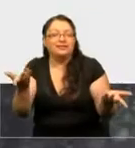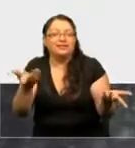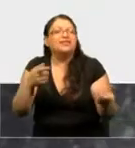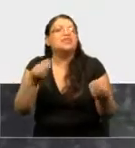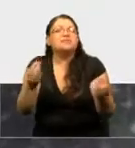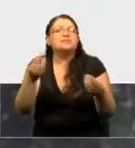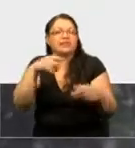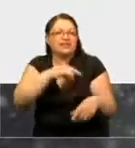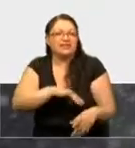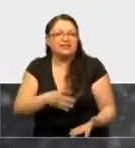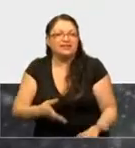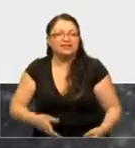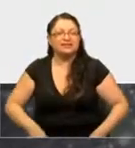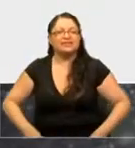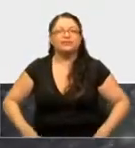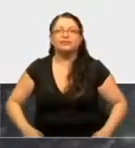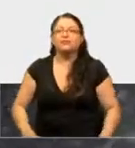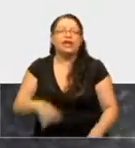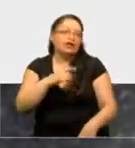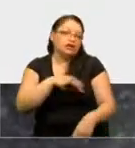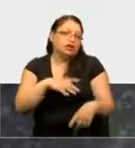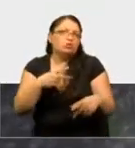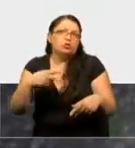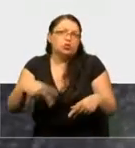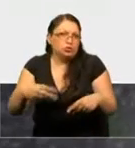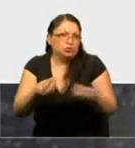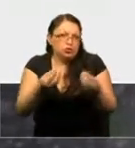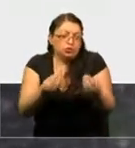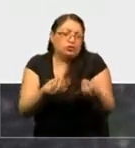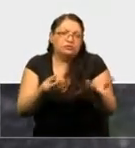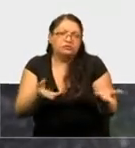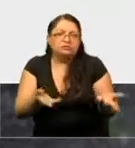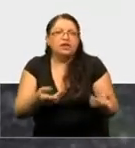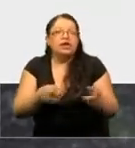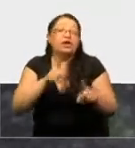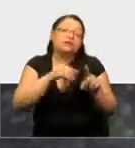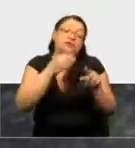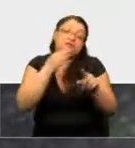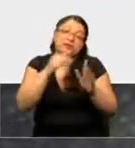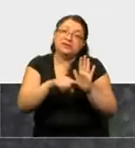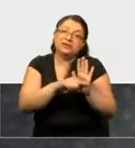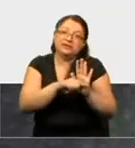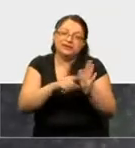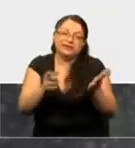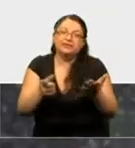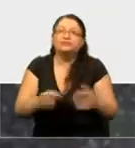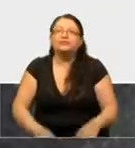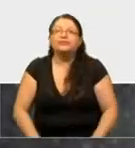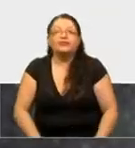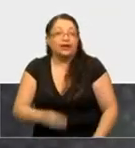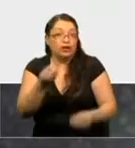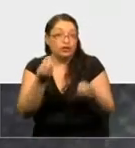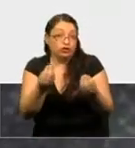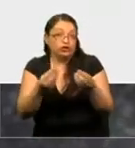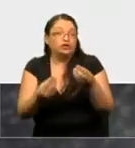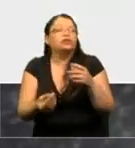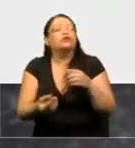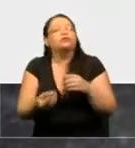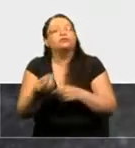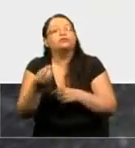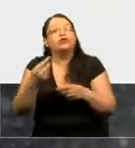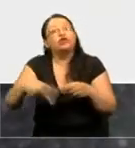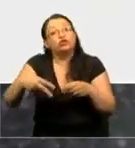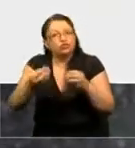En Chile hay buenas noticias y hay noticias que no son tan buenas. Una que es buena es que en